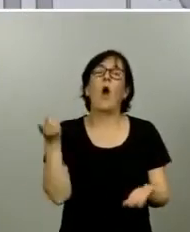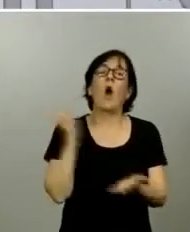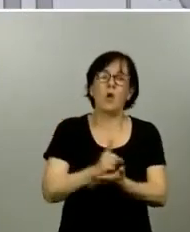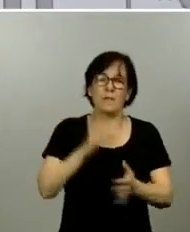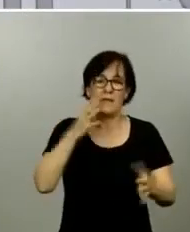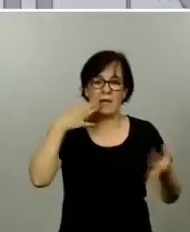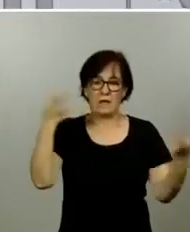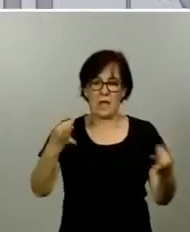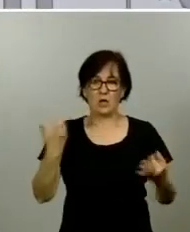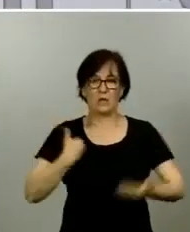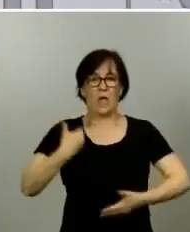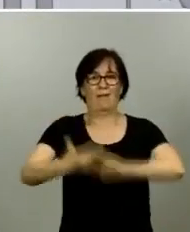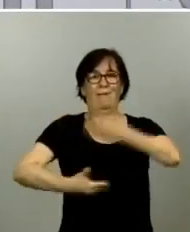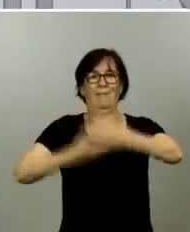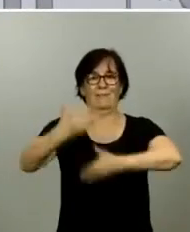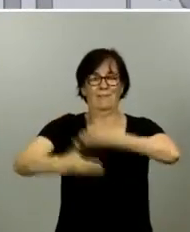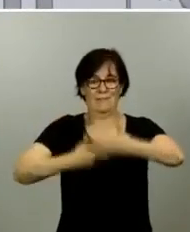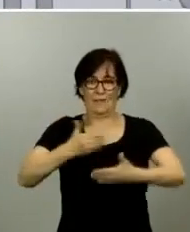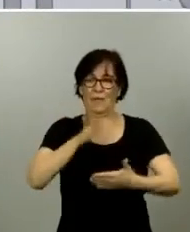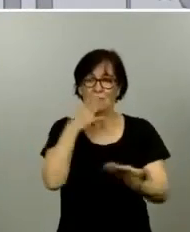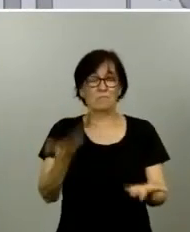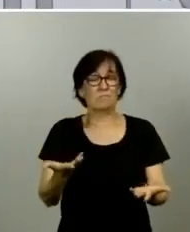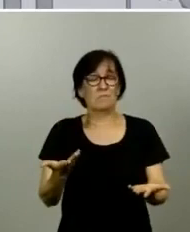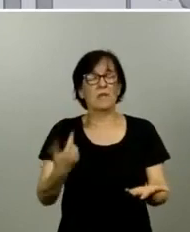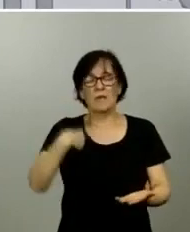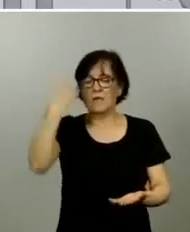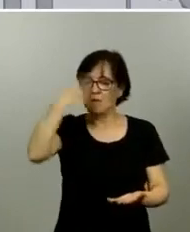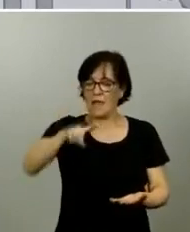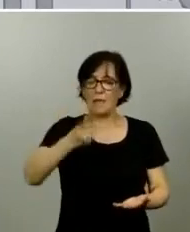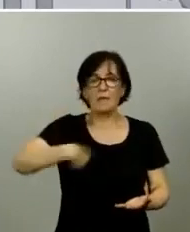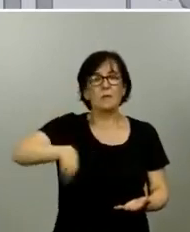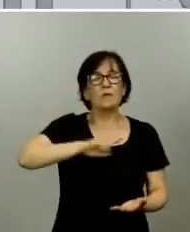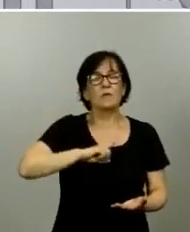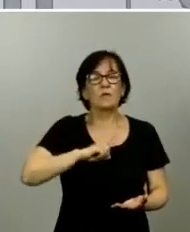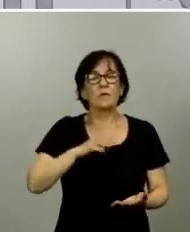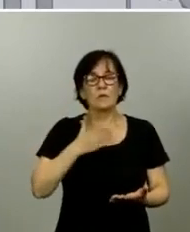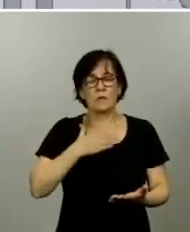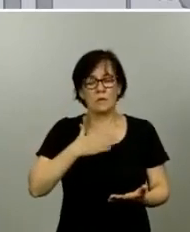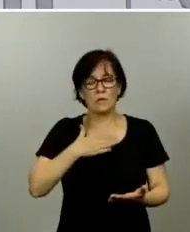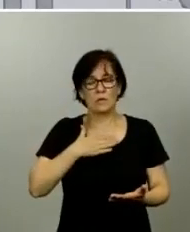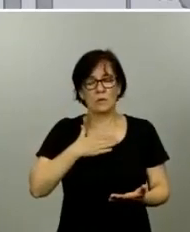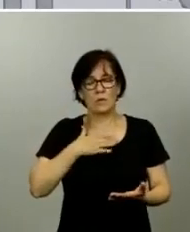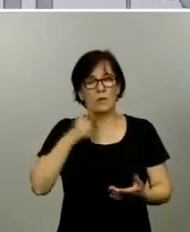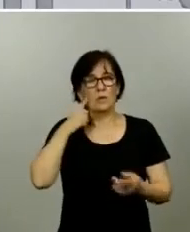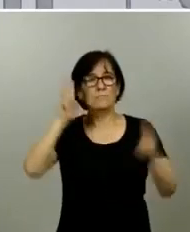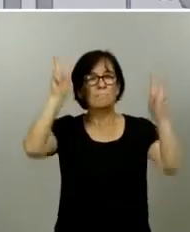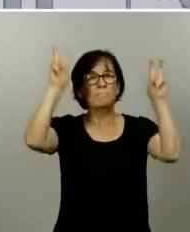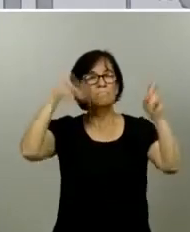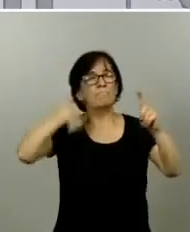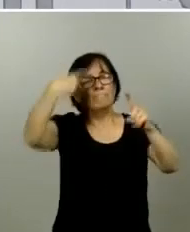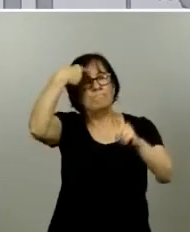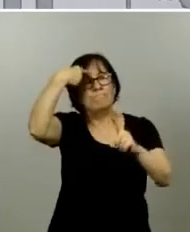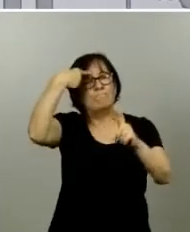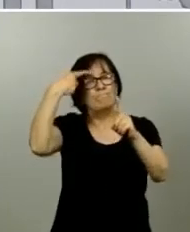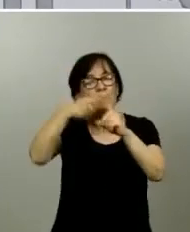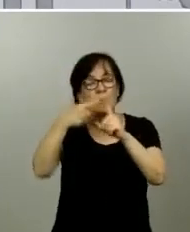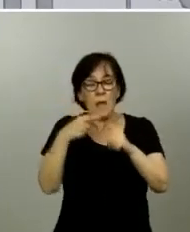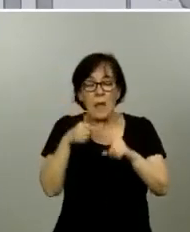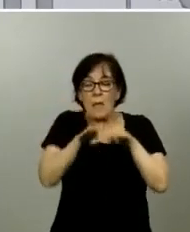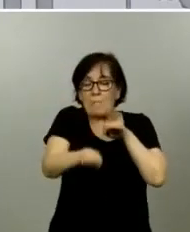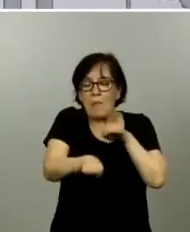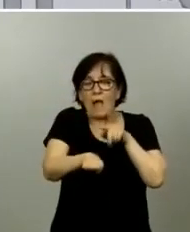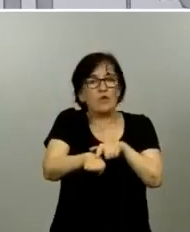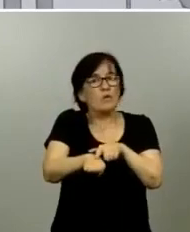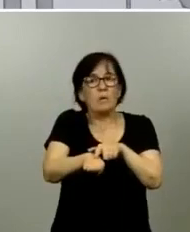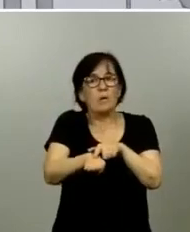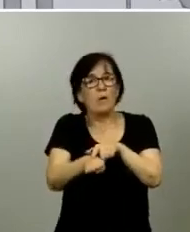conseguido hasta ahora. Y saben ustedes que nuestra divisa, nuestro lema, nuestra obsesión es que cada paso que demos sea un paso seguro. Por